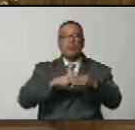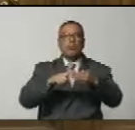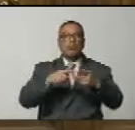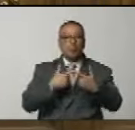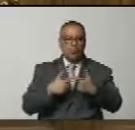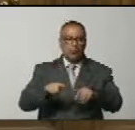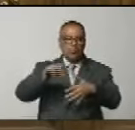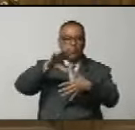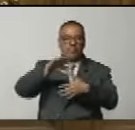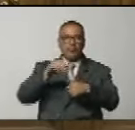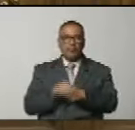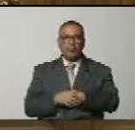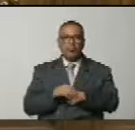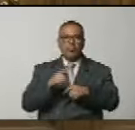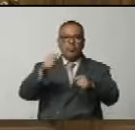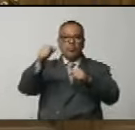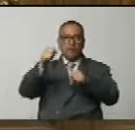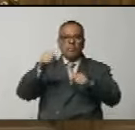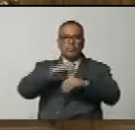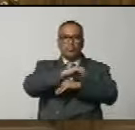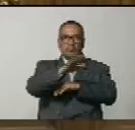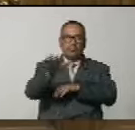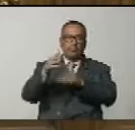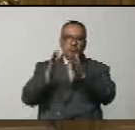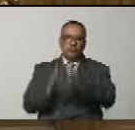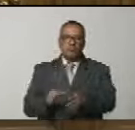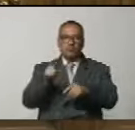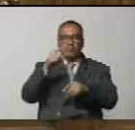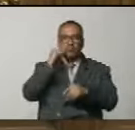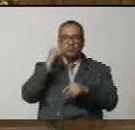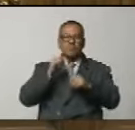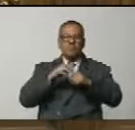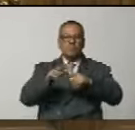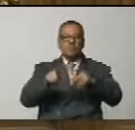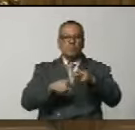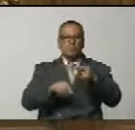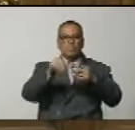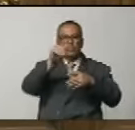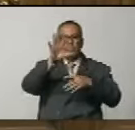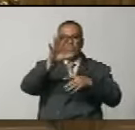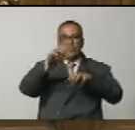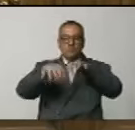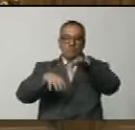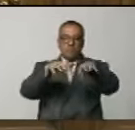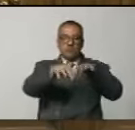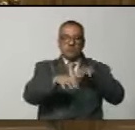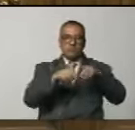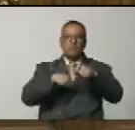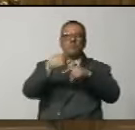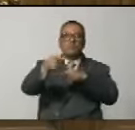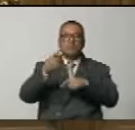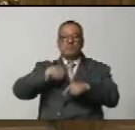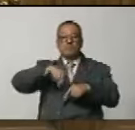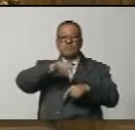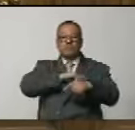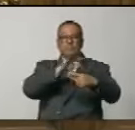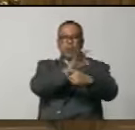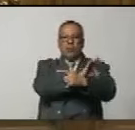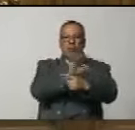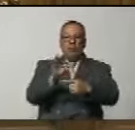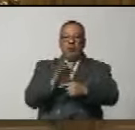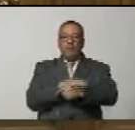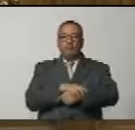Libertad de América. Que vivan los llaneros y llaneras, que vivan los llaneros los cinco estados y más allá de nuestra frontera.